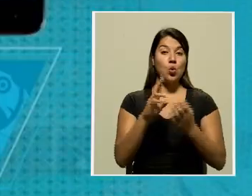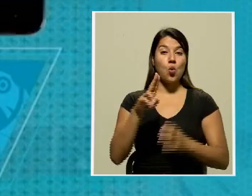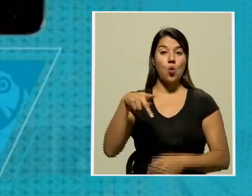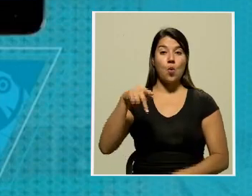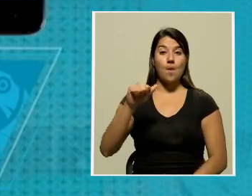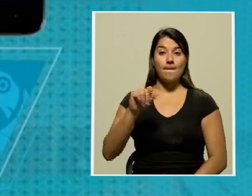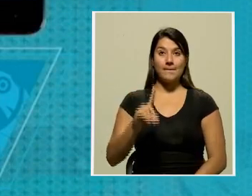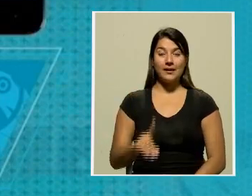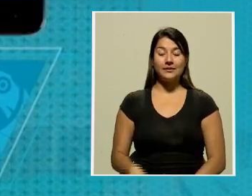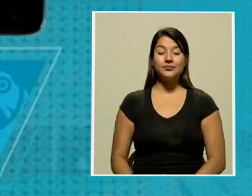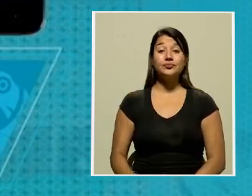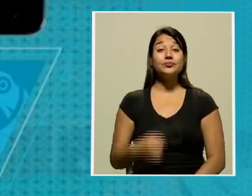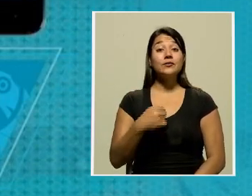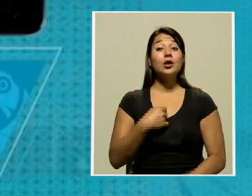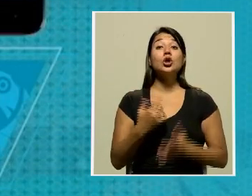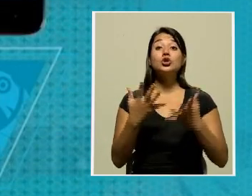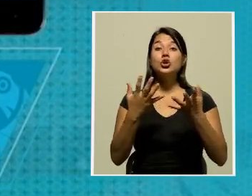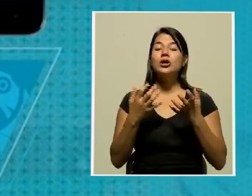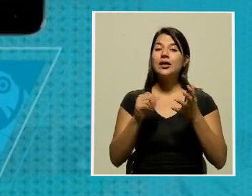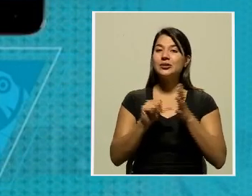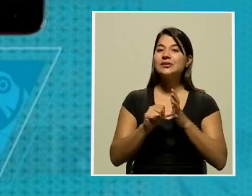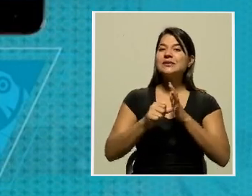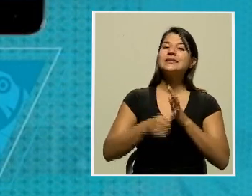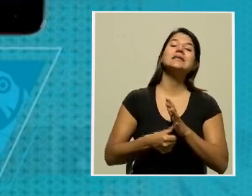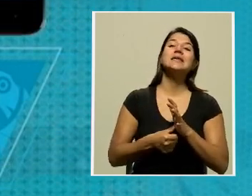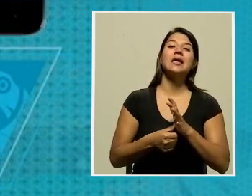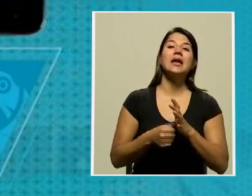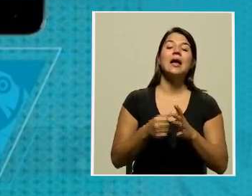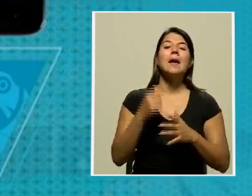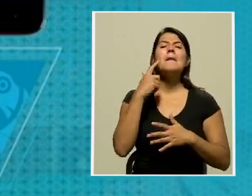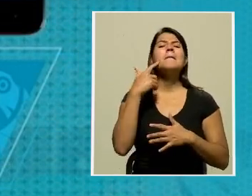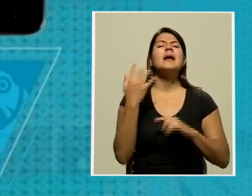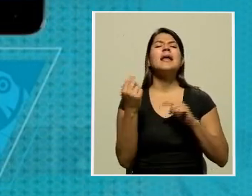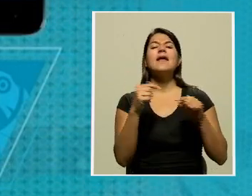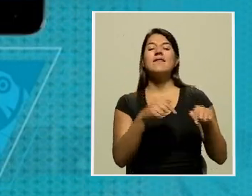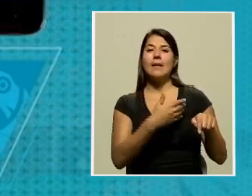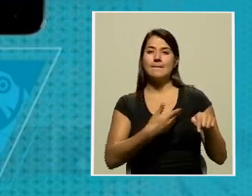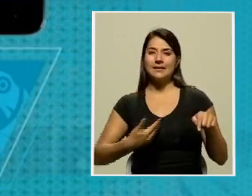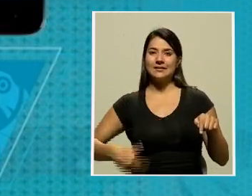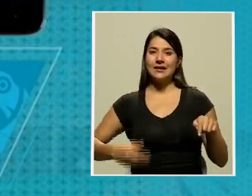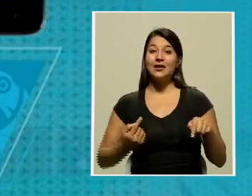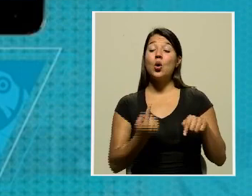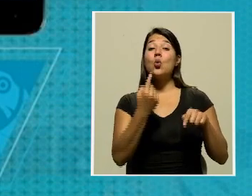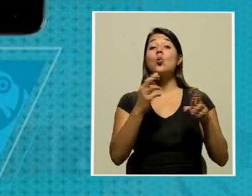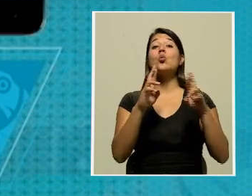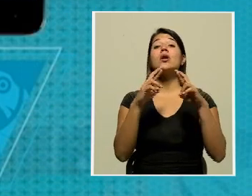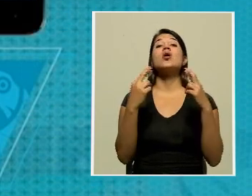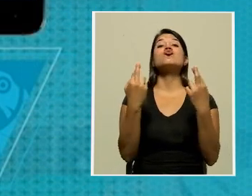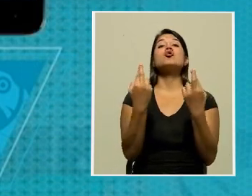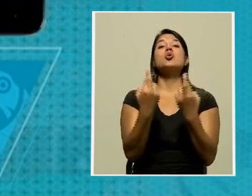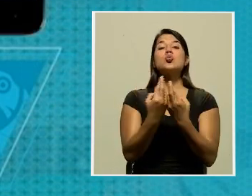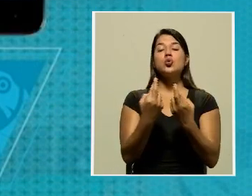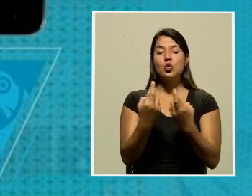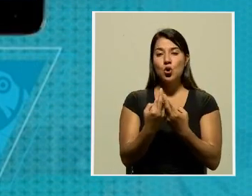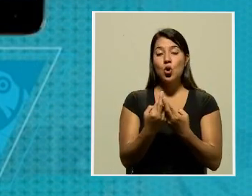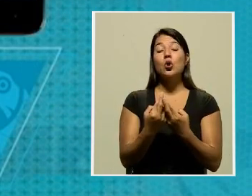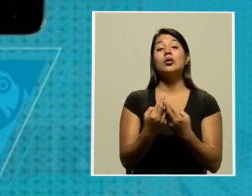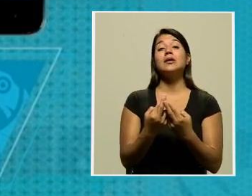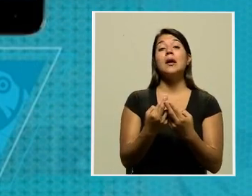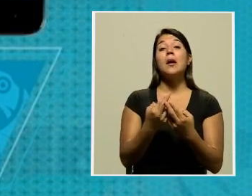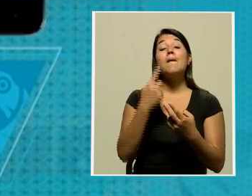Quiero insistir que lo que va a suceder es una sesión de la Comisión Investigadora de la UPA con las